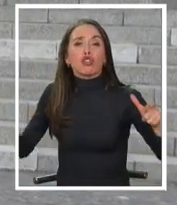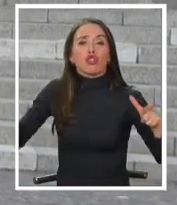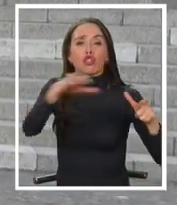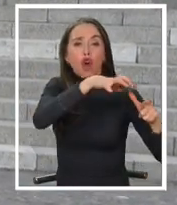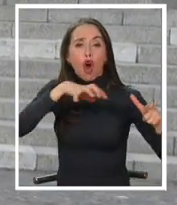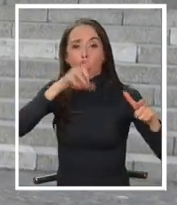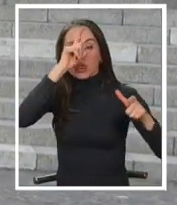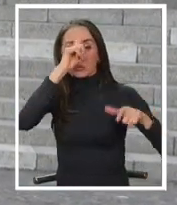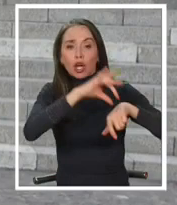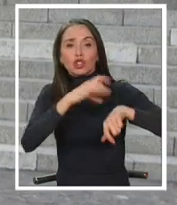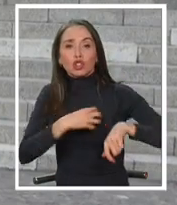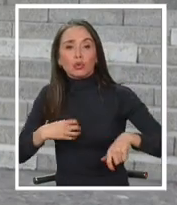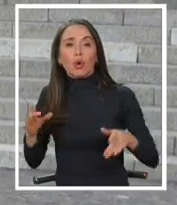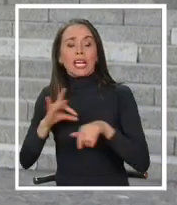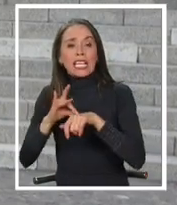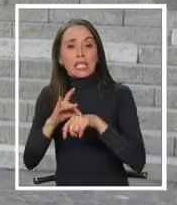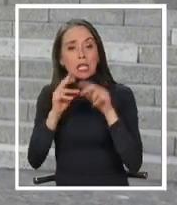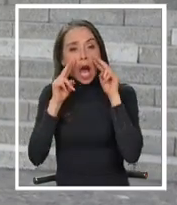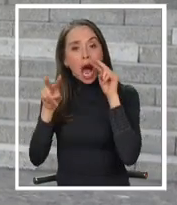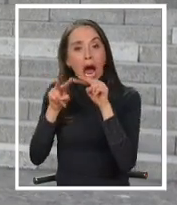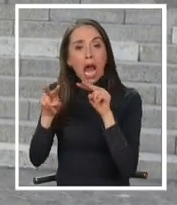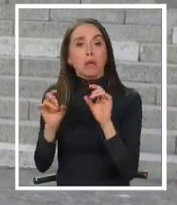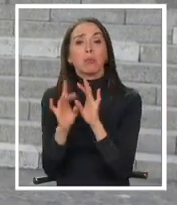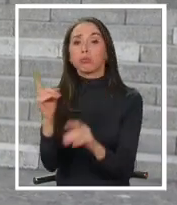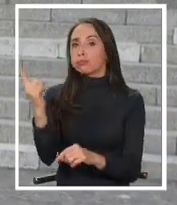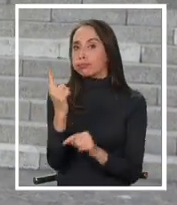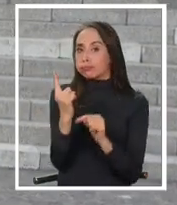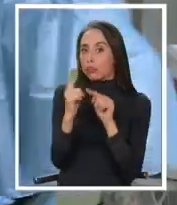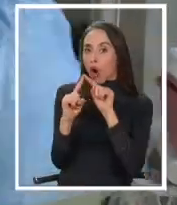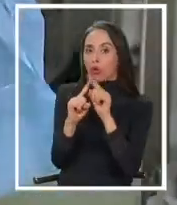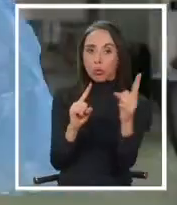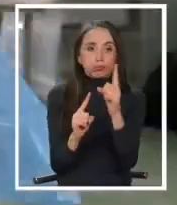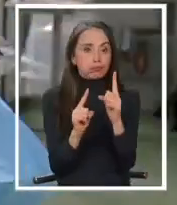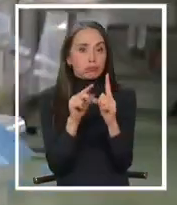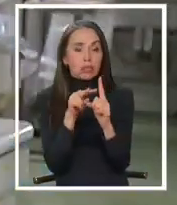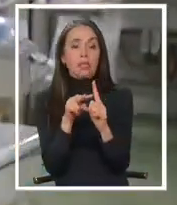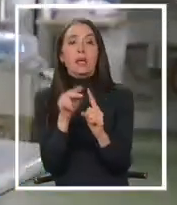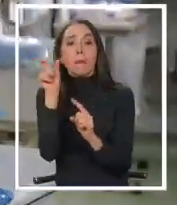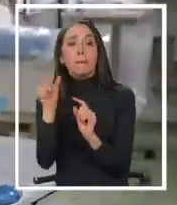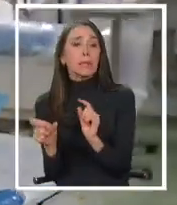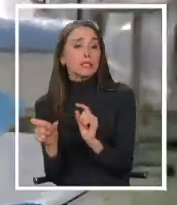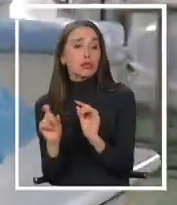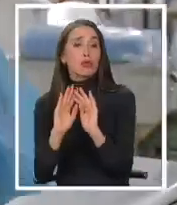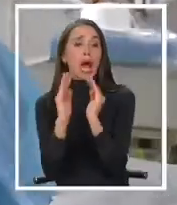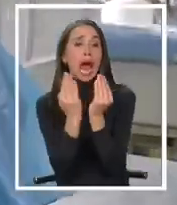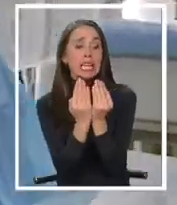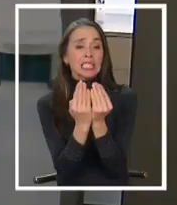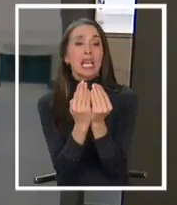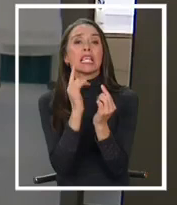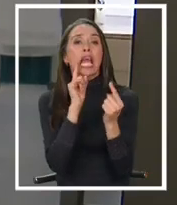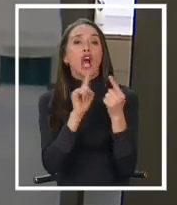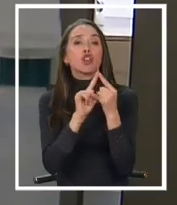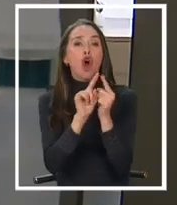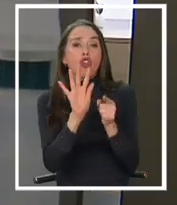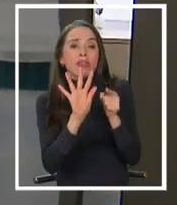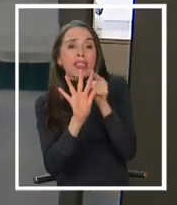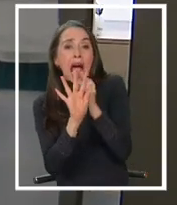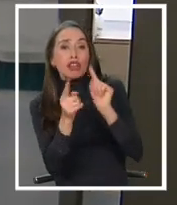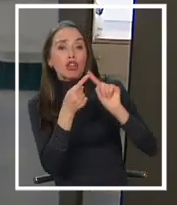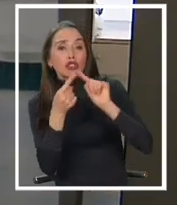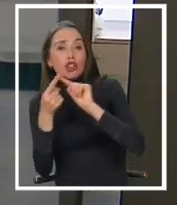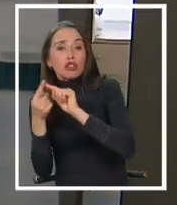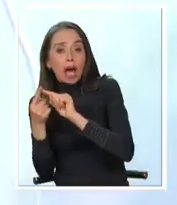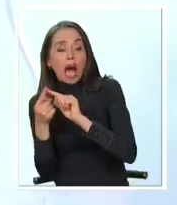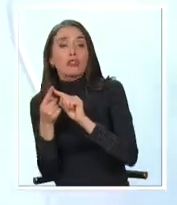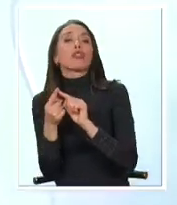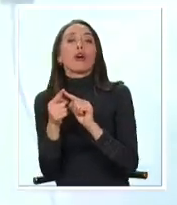está en alerta en el caso de que aparezcan otros casos. El aislamiento del paciente y sus contactos estrechos es la primera medida